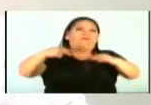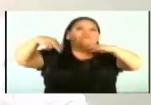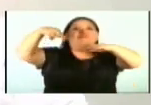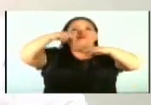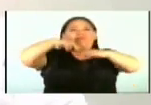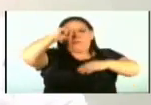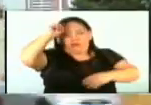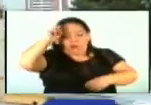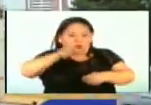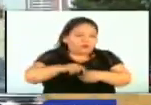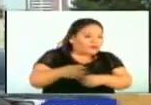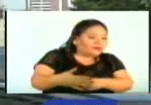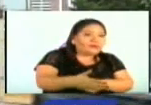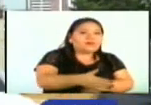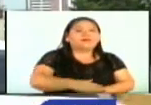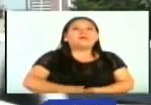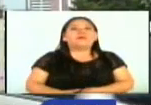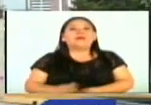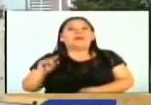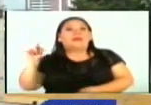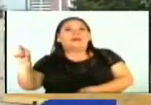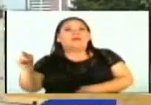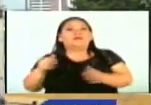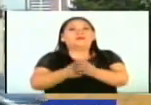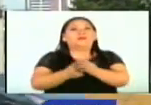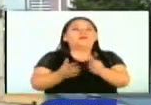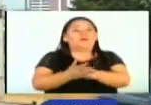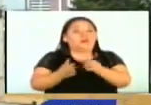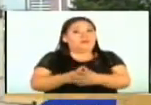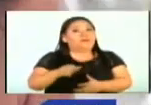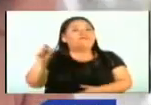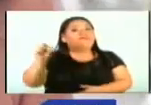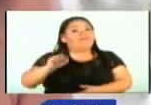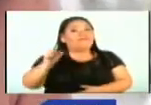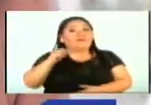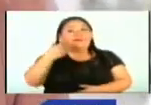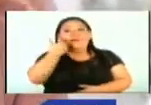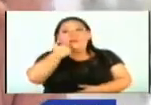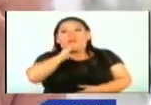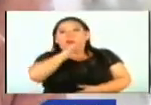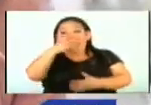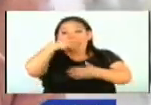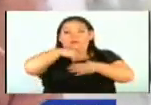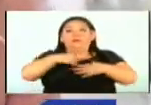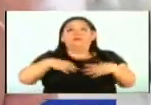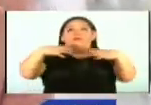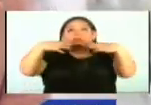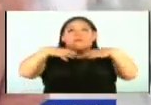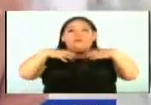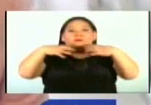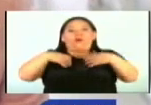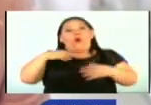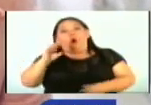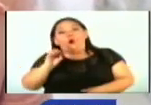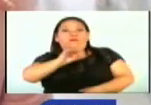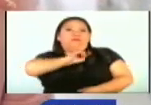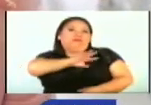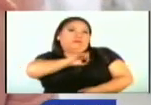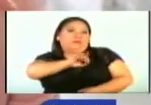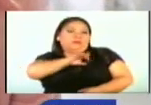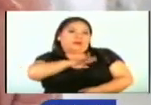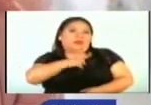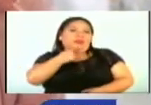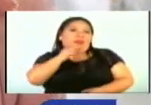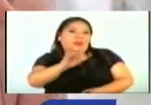a la pesca, al comercio. Estas condiciones ambientales pueden afectar a quienes padecen de enfermedades respiratorias o cardíacas. Expertos